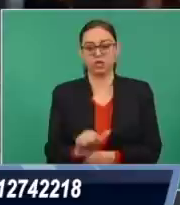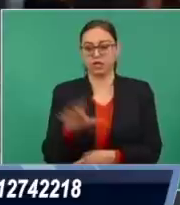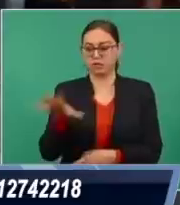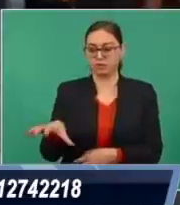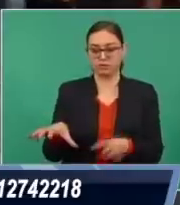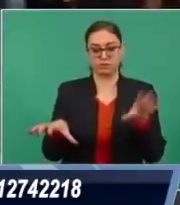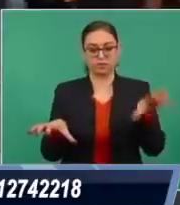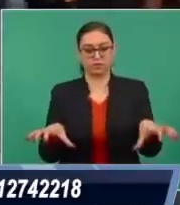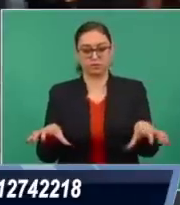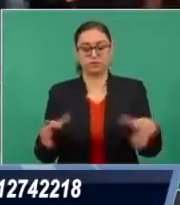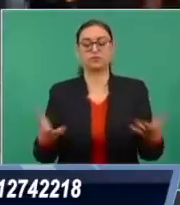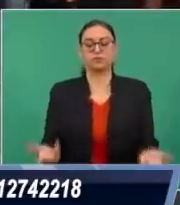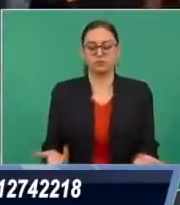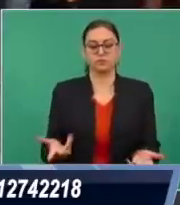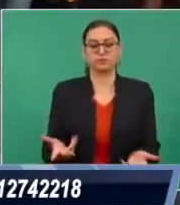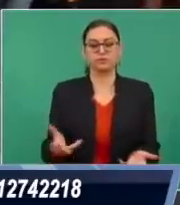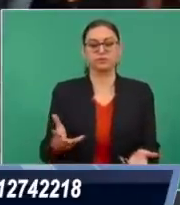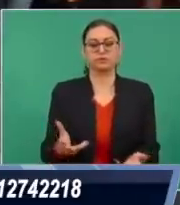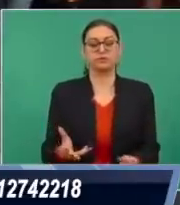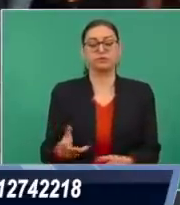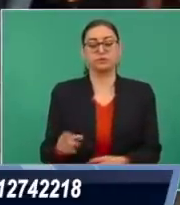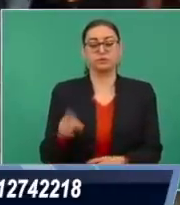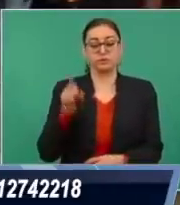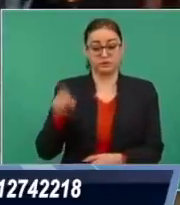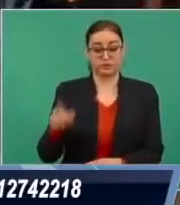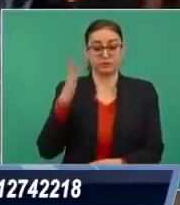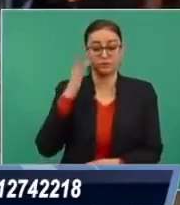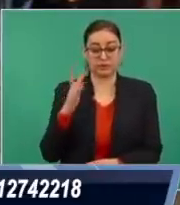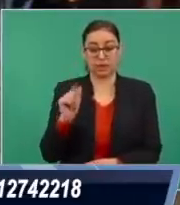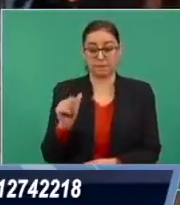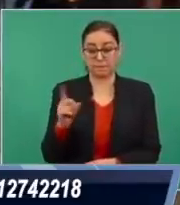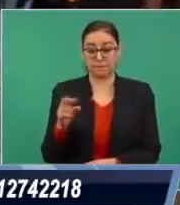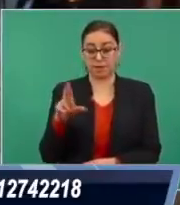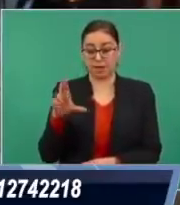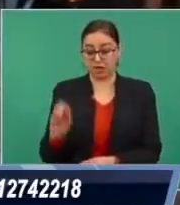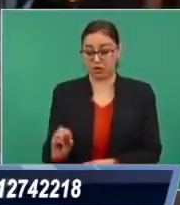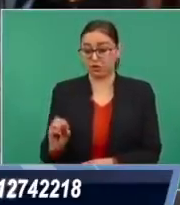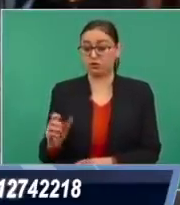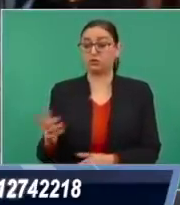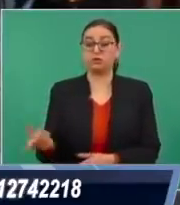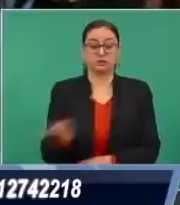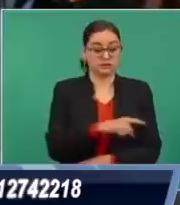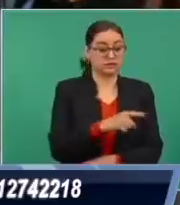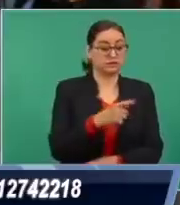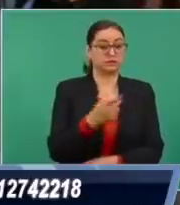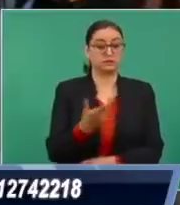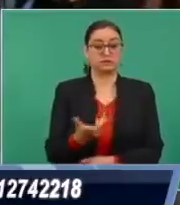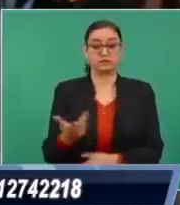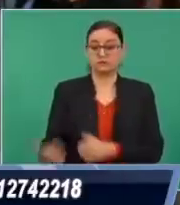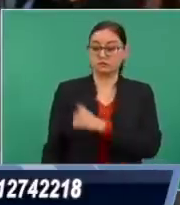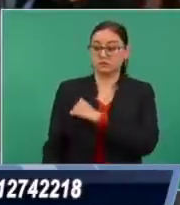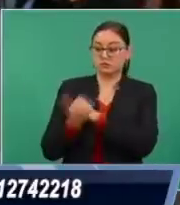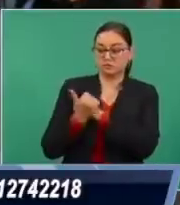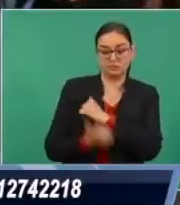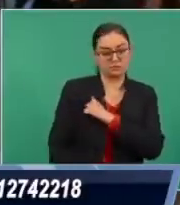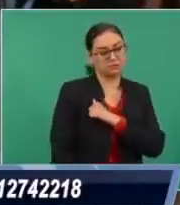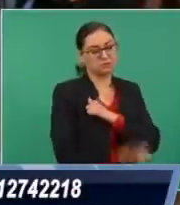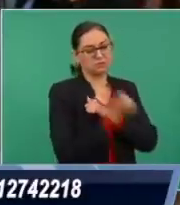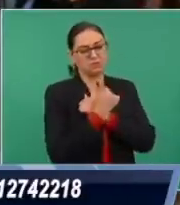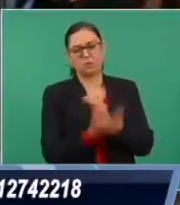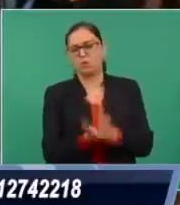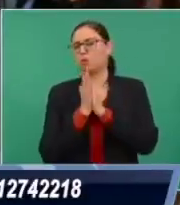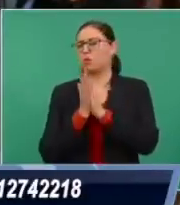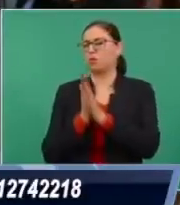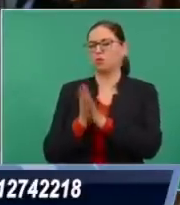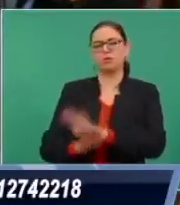de las compañeras y compañeros de San Pedro y San Pablo Ayutla que ya no abordara el tema, porque